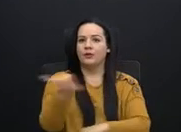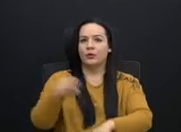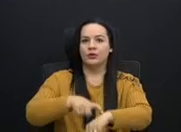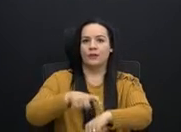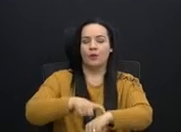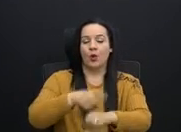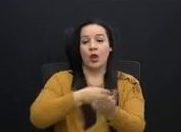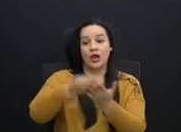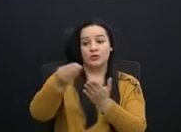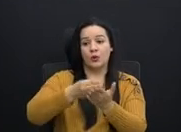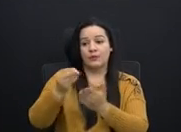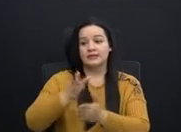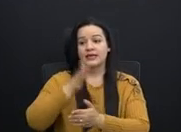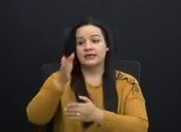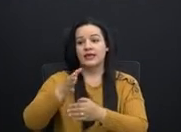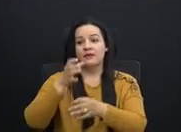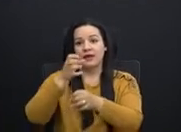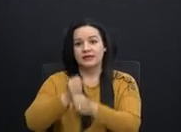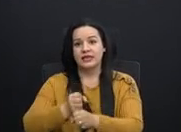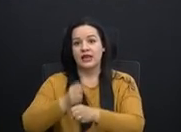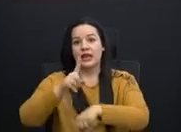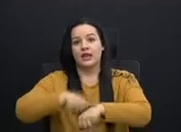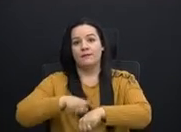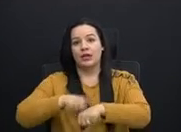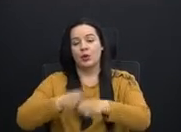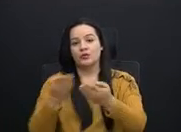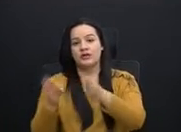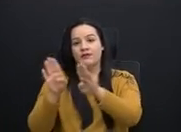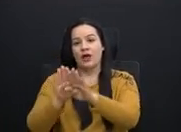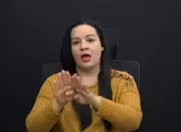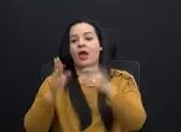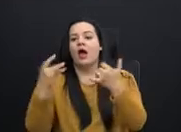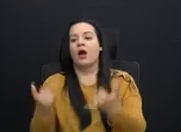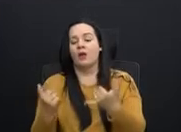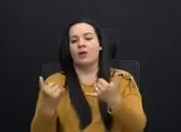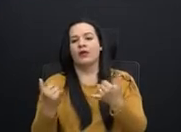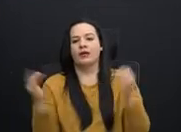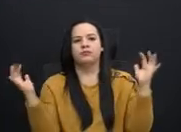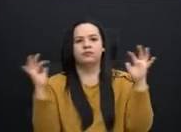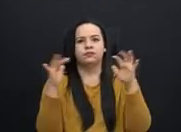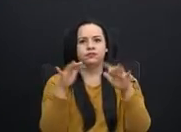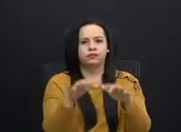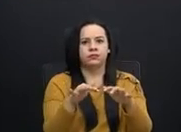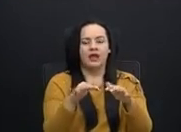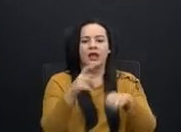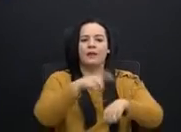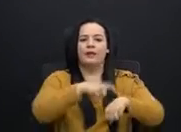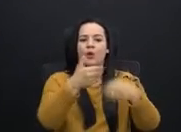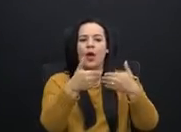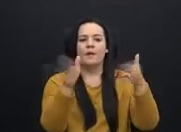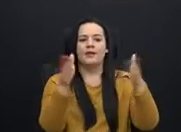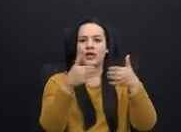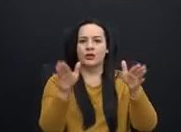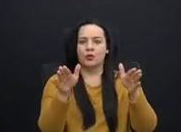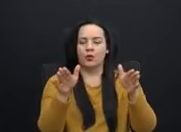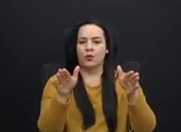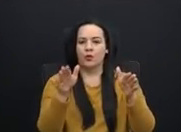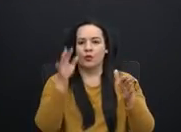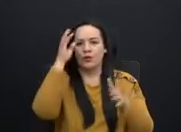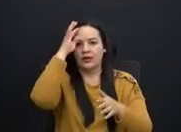las compras que se iban a hacer en el periodo que está cerrado se van a aglutinar en el periodo que está abierto, lo cual produce